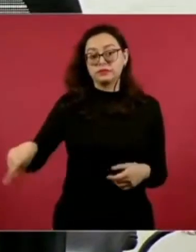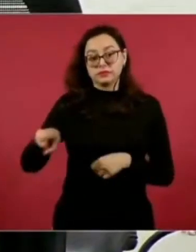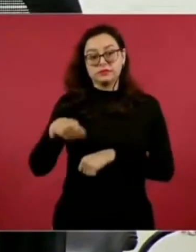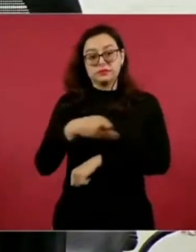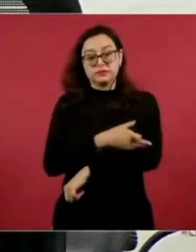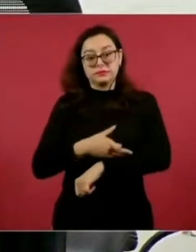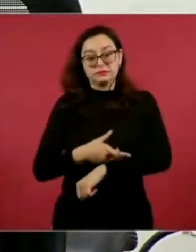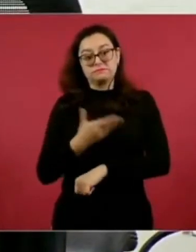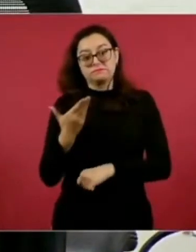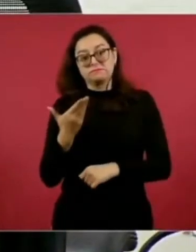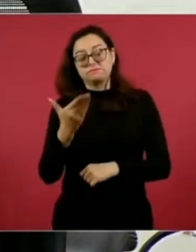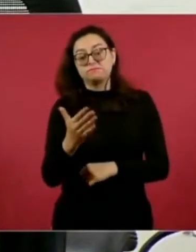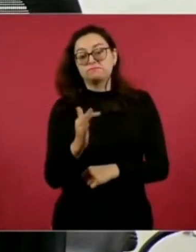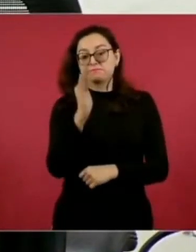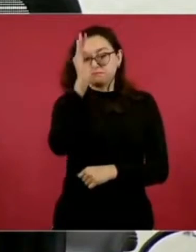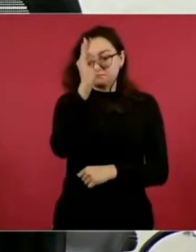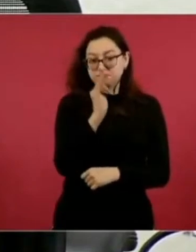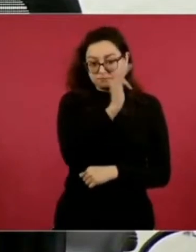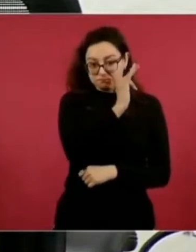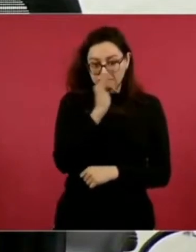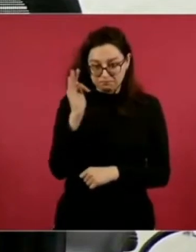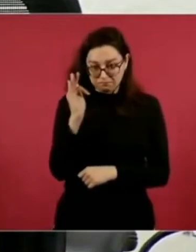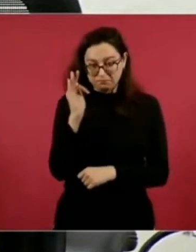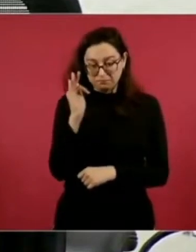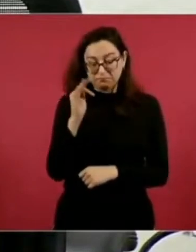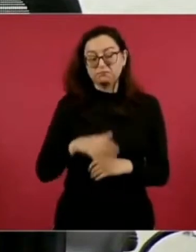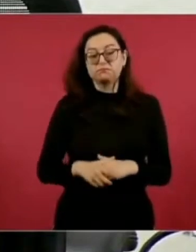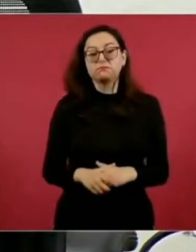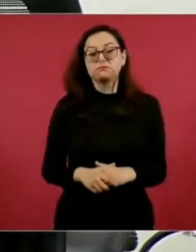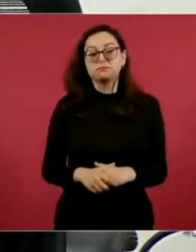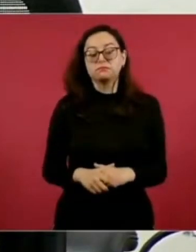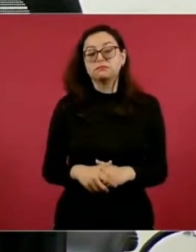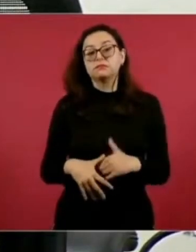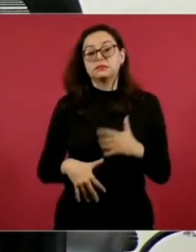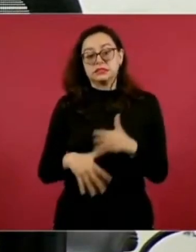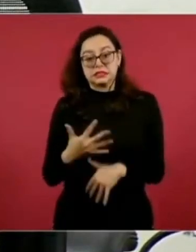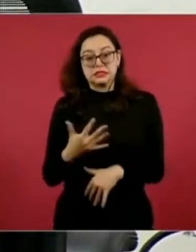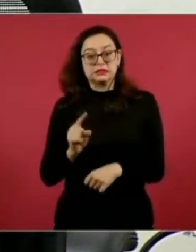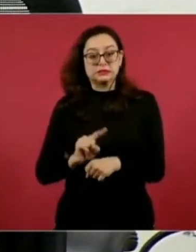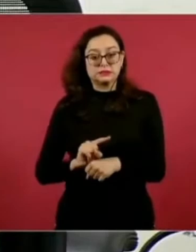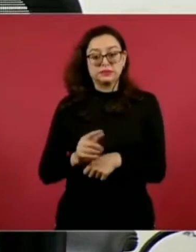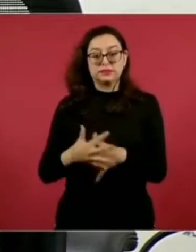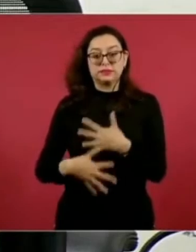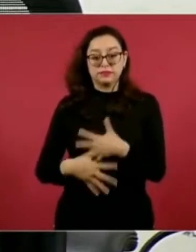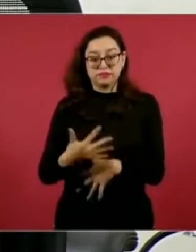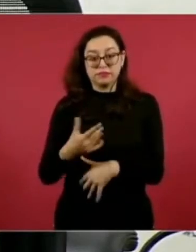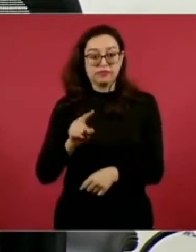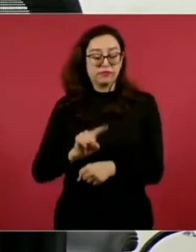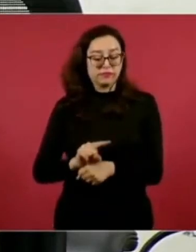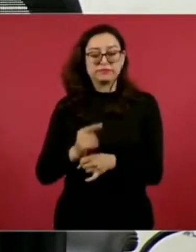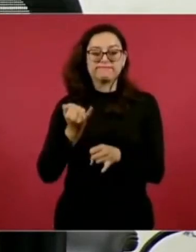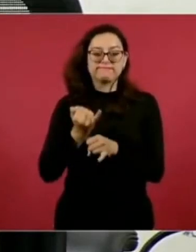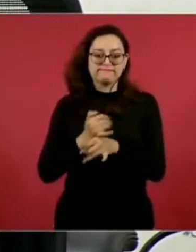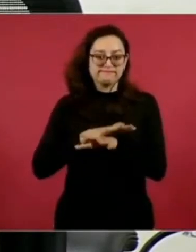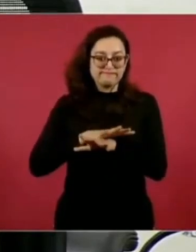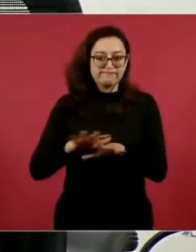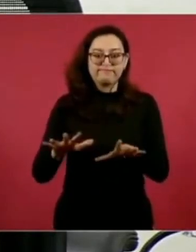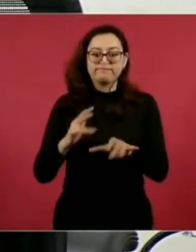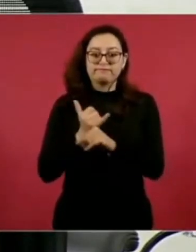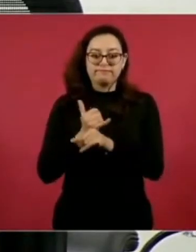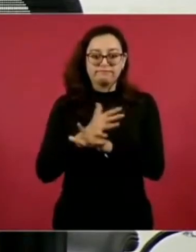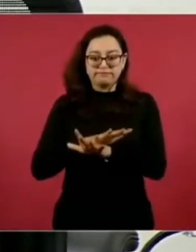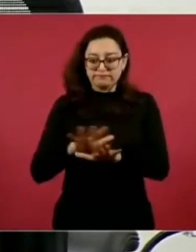familiares de los mineros y como cada 15 días se brinda un informe de los avances,